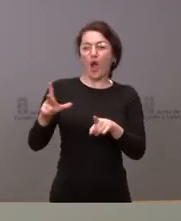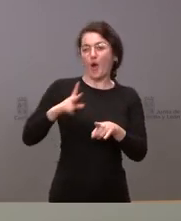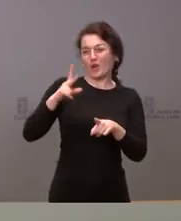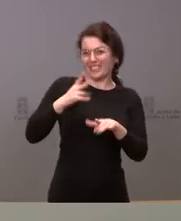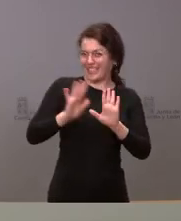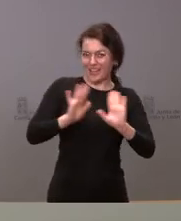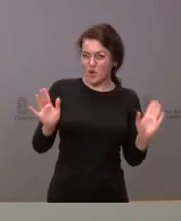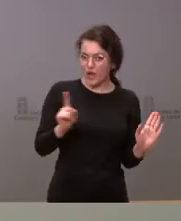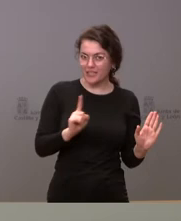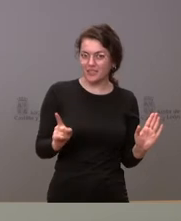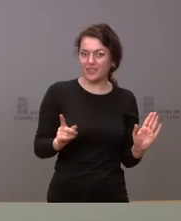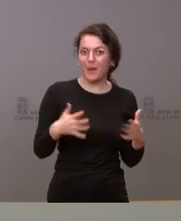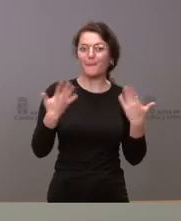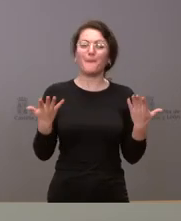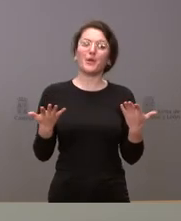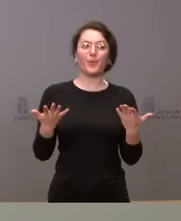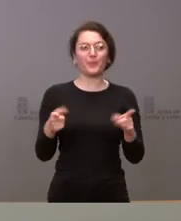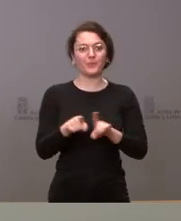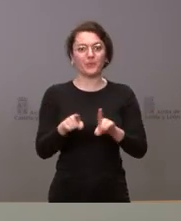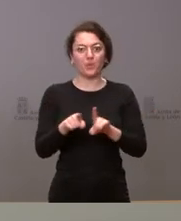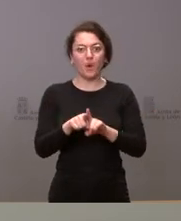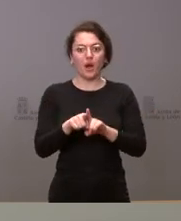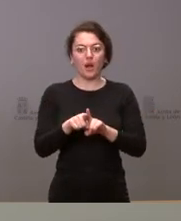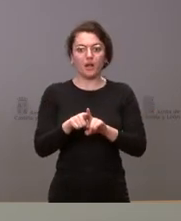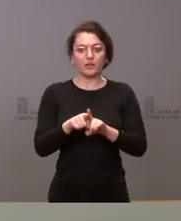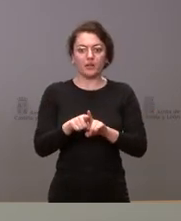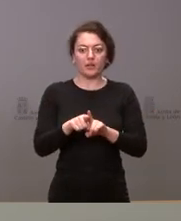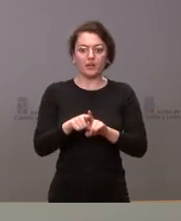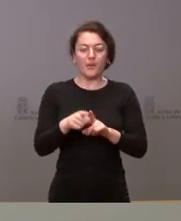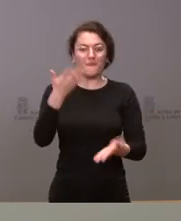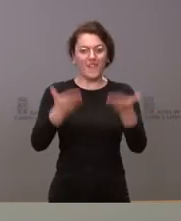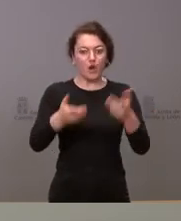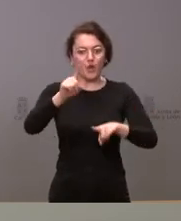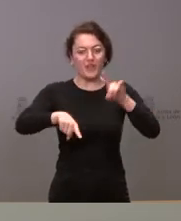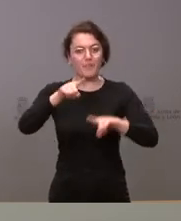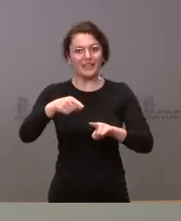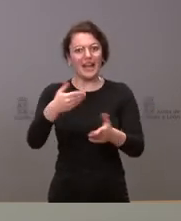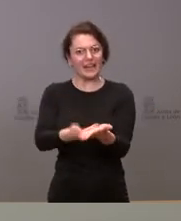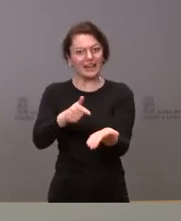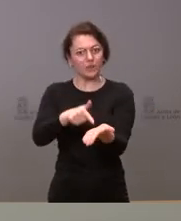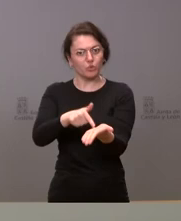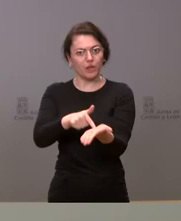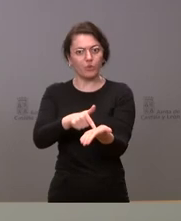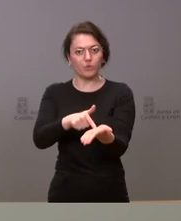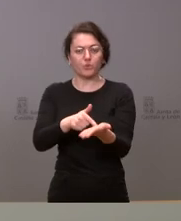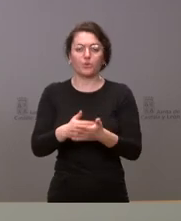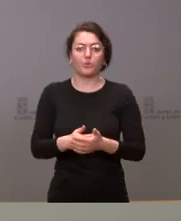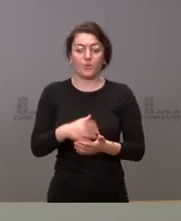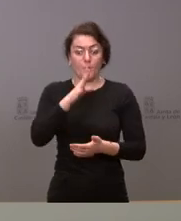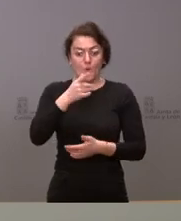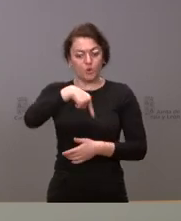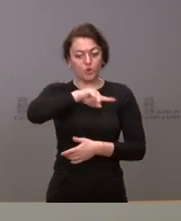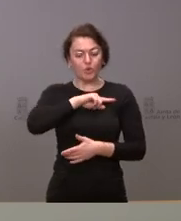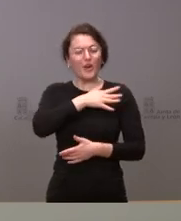pero sí al menos que se nos valore por los resultados y por los hechos que se vayan produciendo y en este caso nuestra voluntad de mano